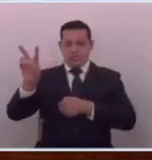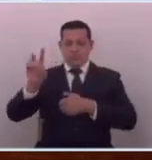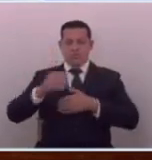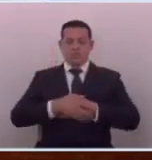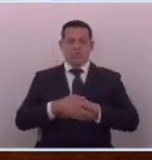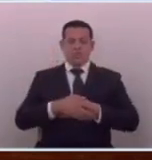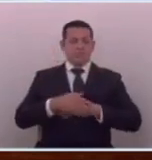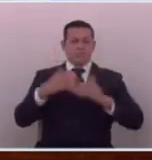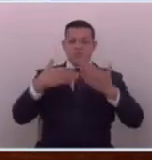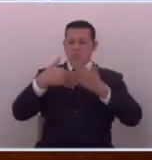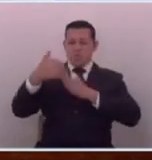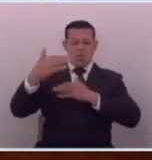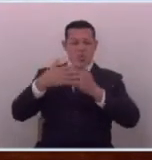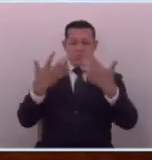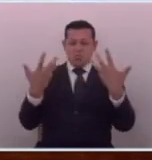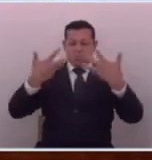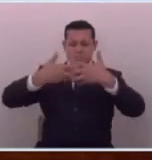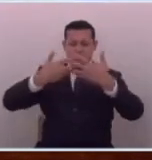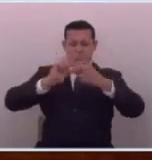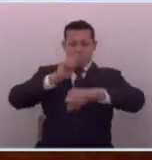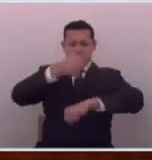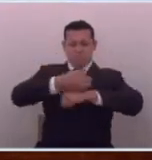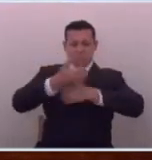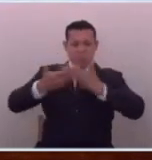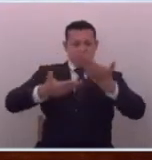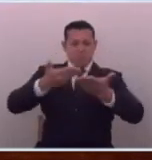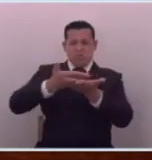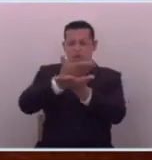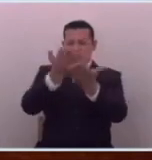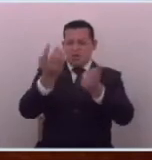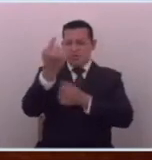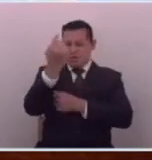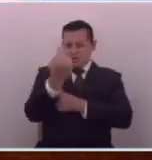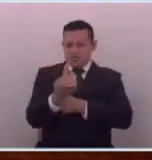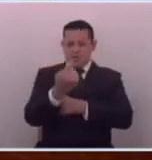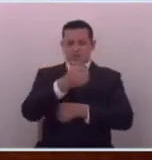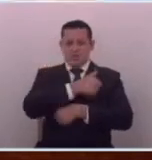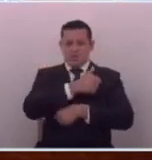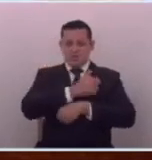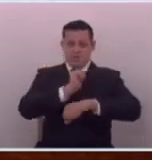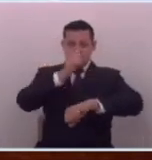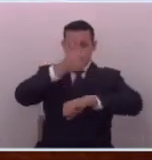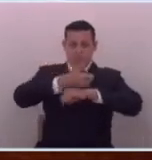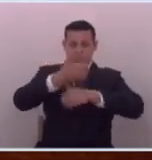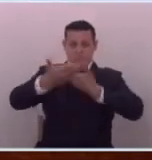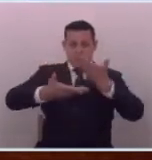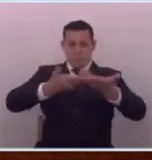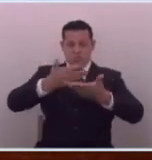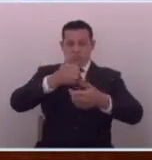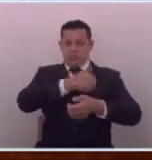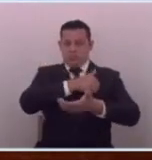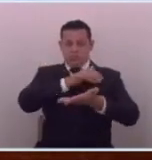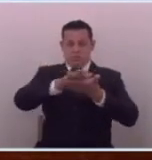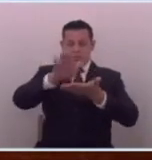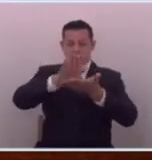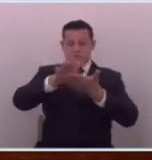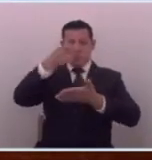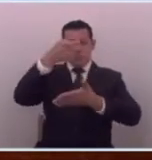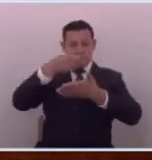como cualquier otro como cualquier emprendedor como cualquier persona que tenga un negocio se deben pagar impuestos pero